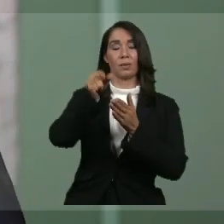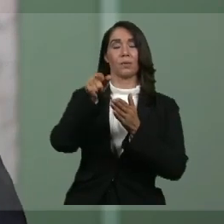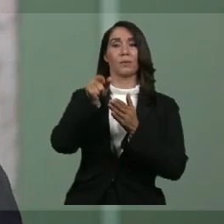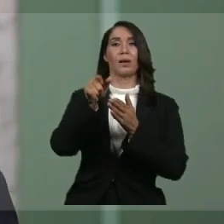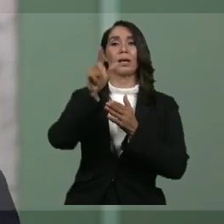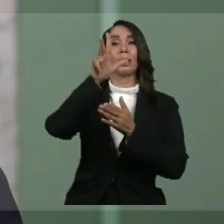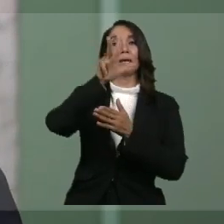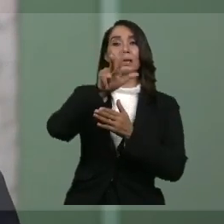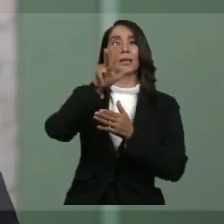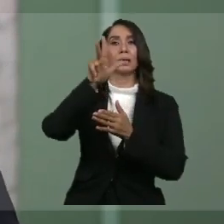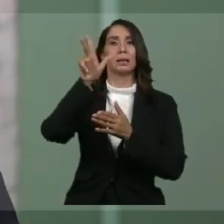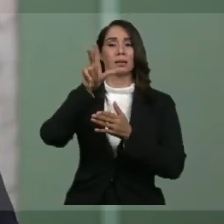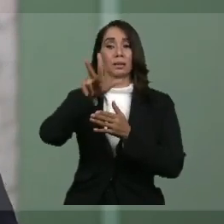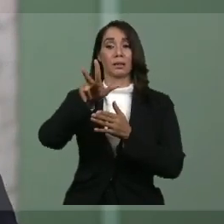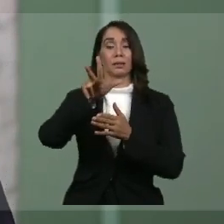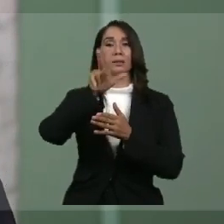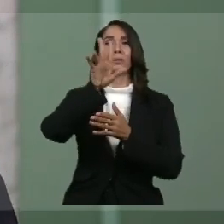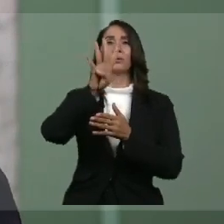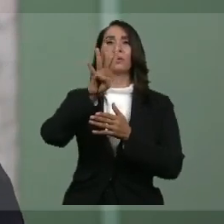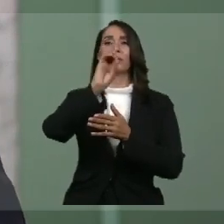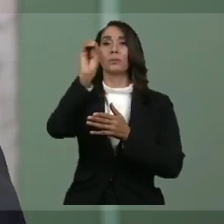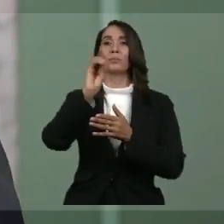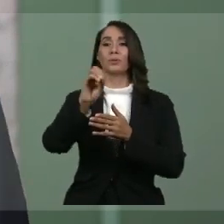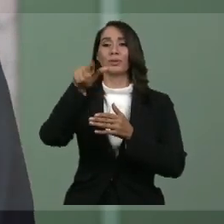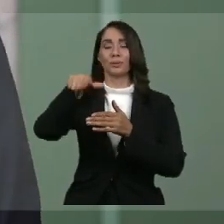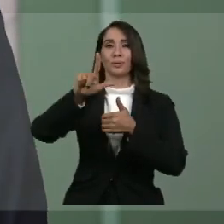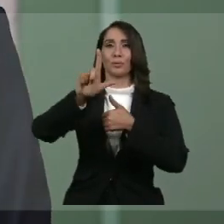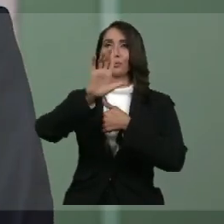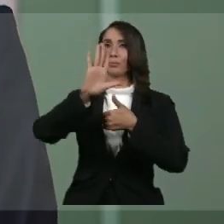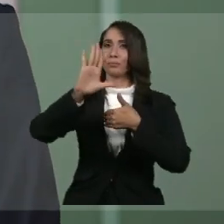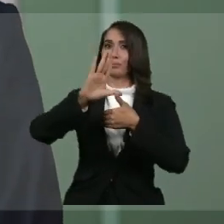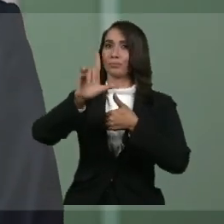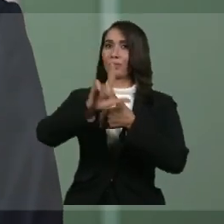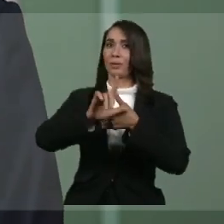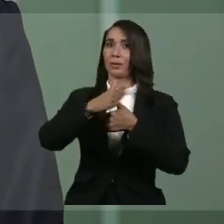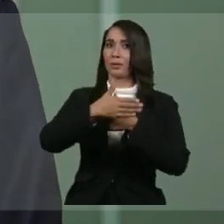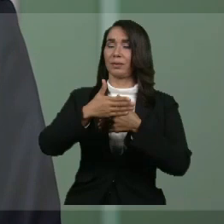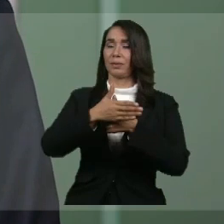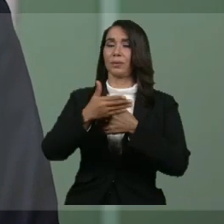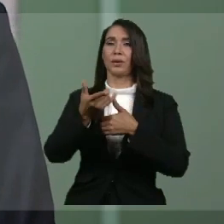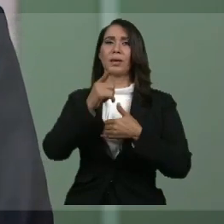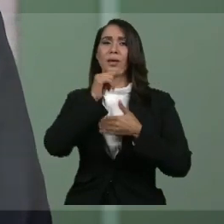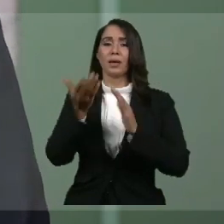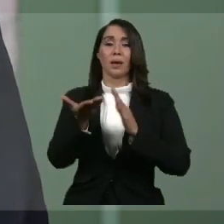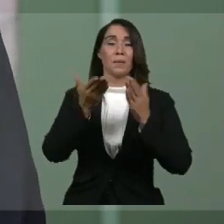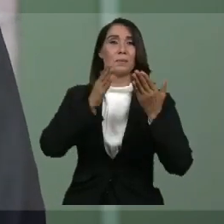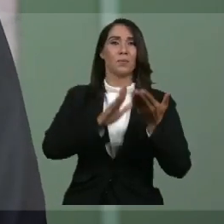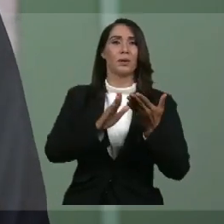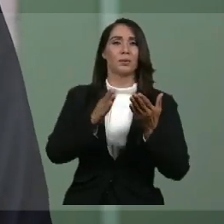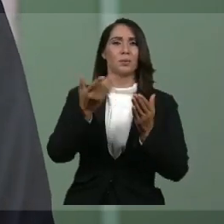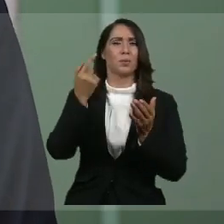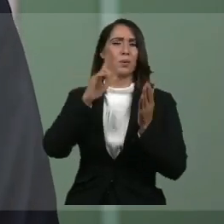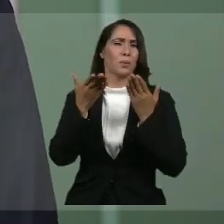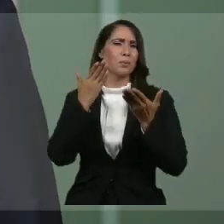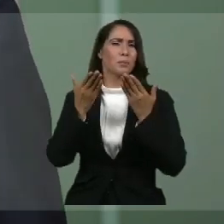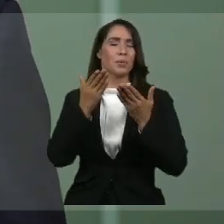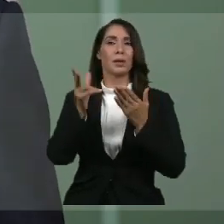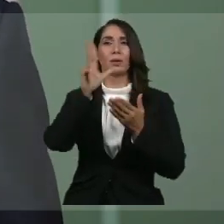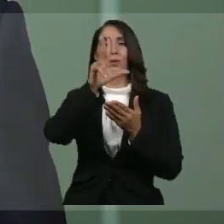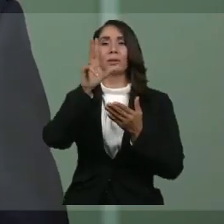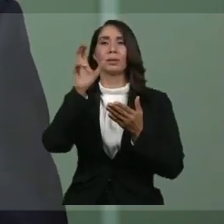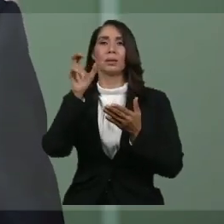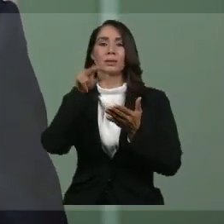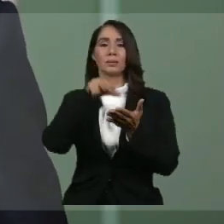34% son latinos, lo que equivale a decir que han muerto por lo menos 3,902